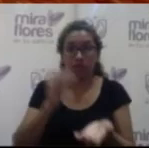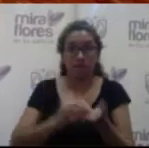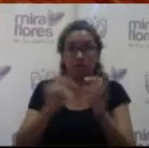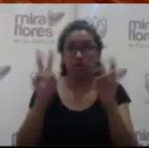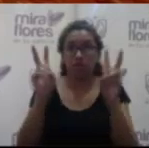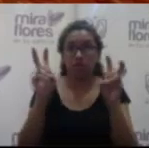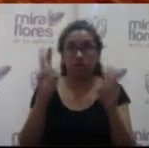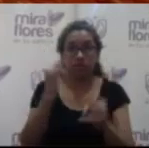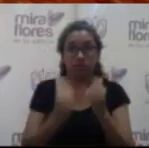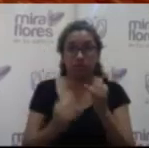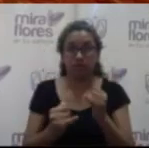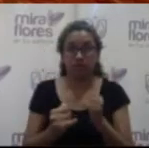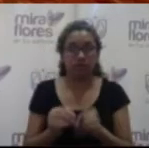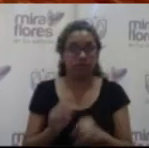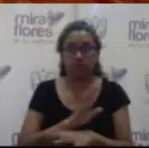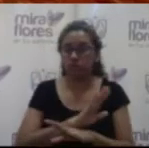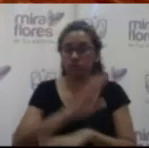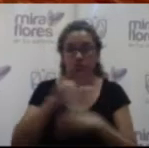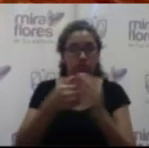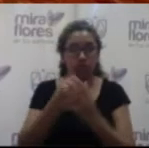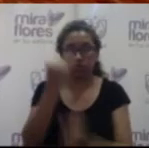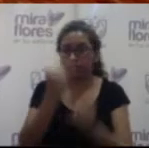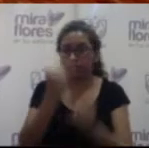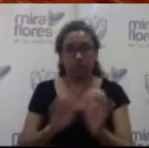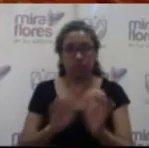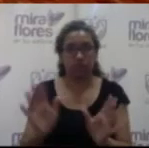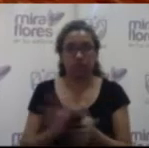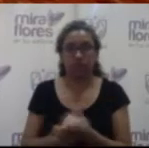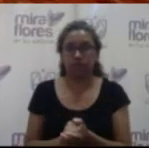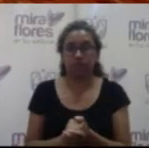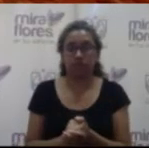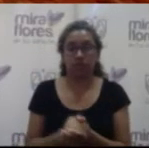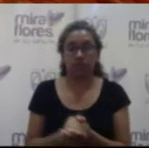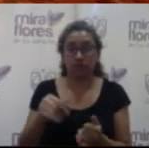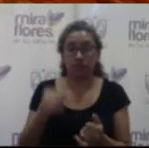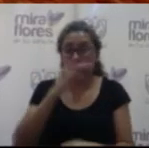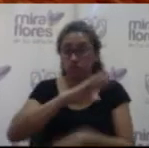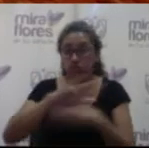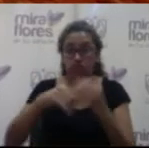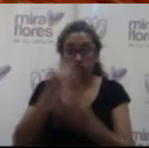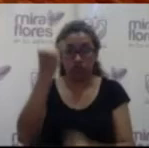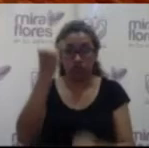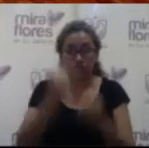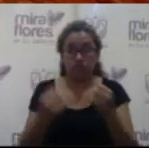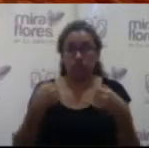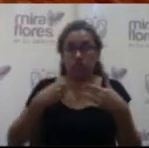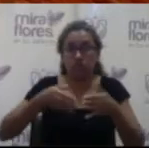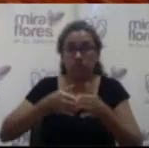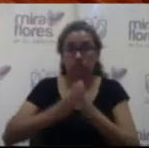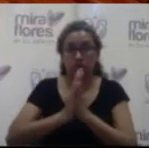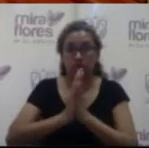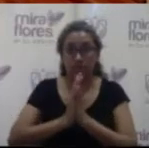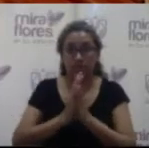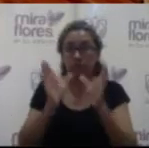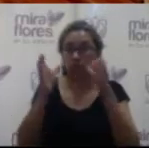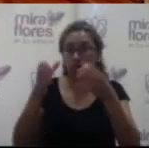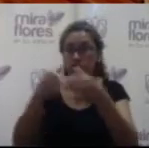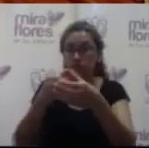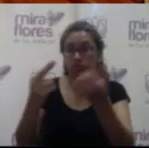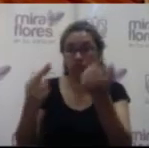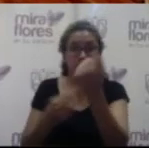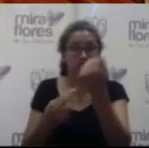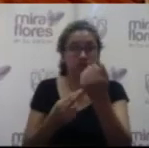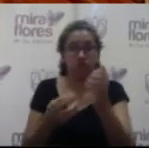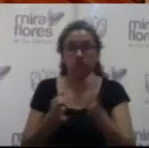más temas que tratar, ¿verdad? Es todo, señora. Siendo esto todo por tratar, vamos a pedirles a los miembros del consejo que